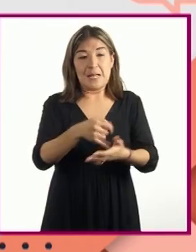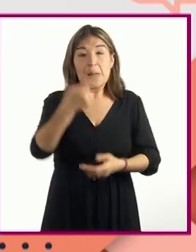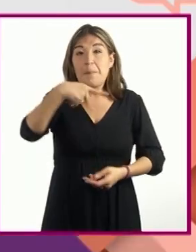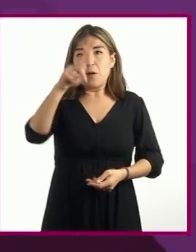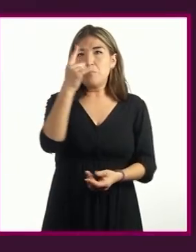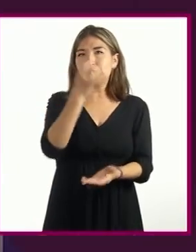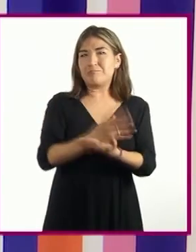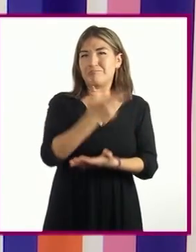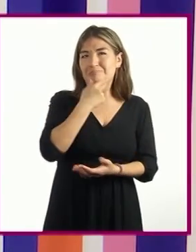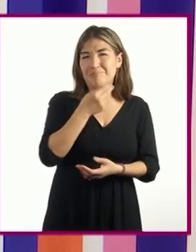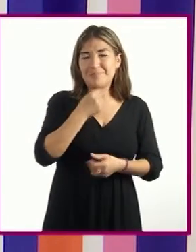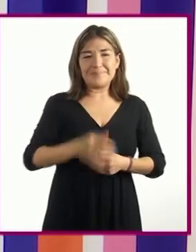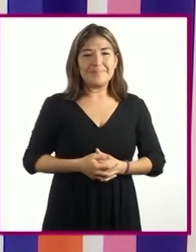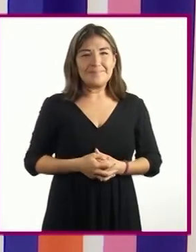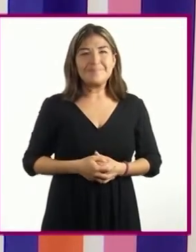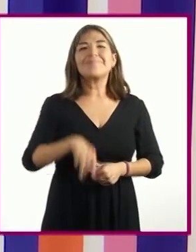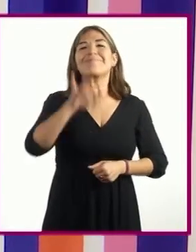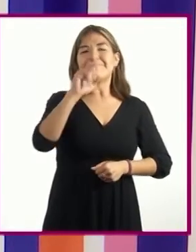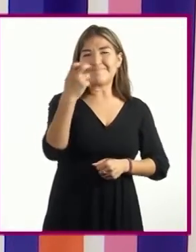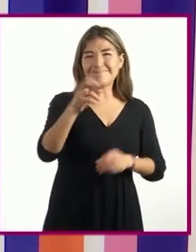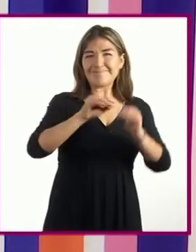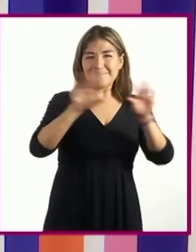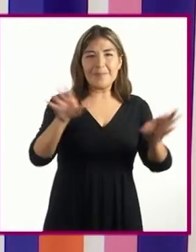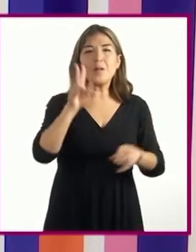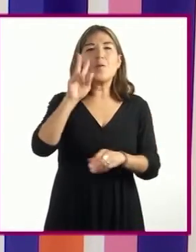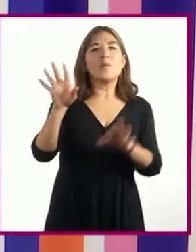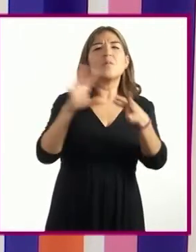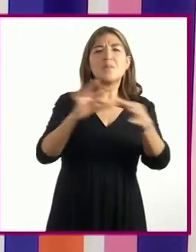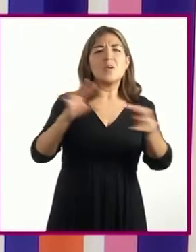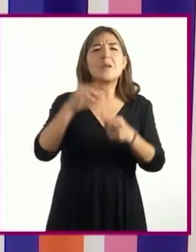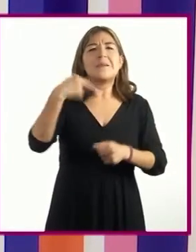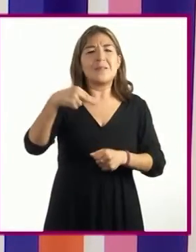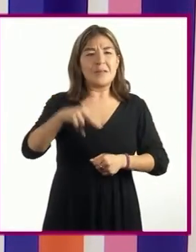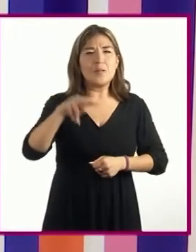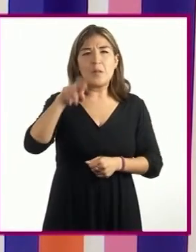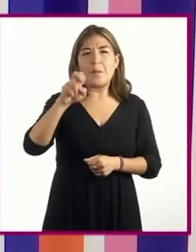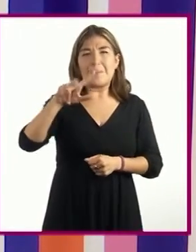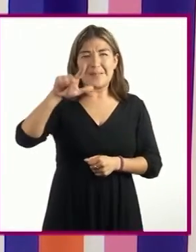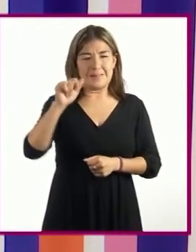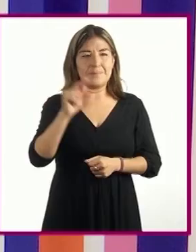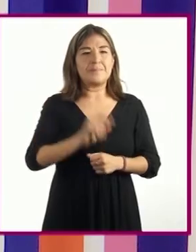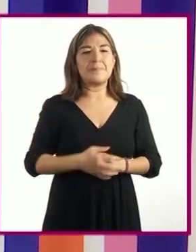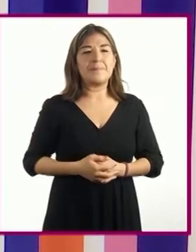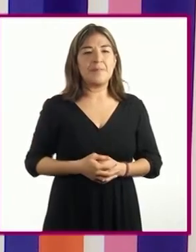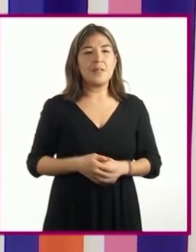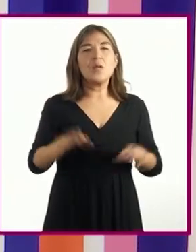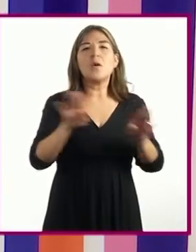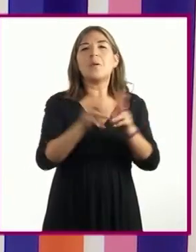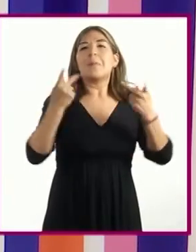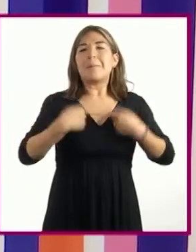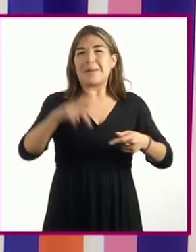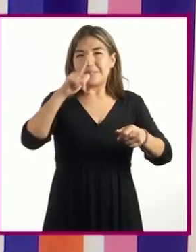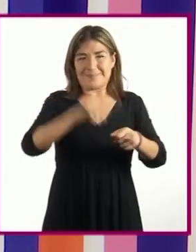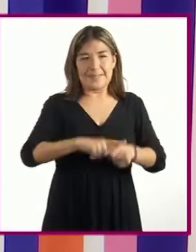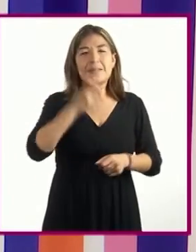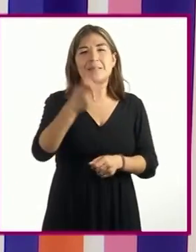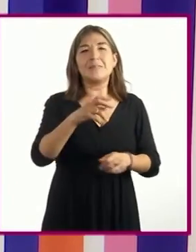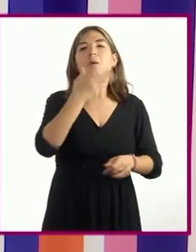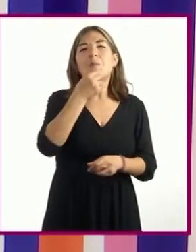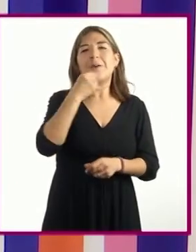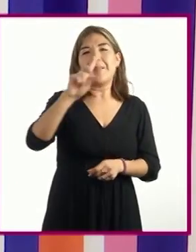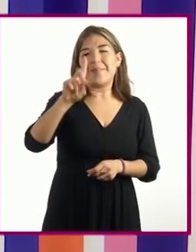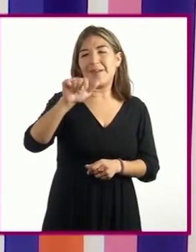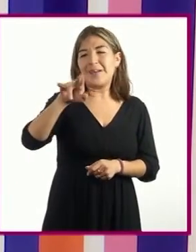él. Claro, la narración original pertenece a la novela llamada Como el personaje y escrita por Daniel Defoe y sí,